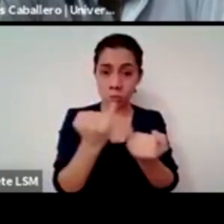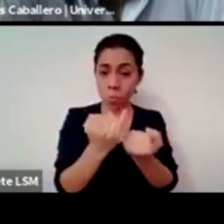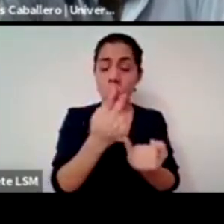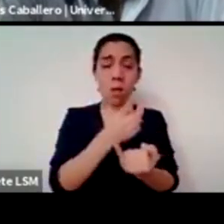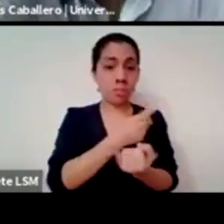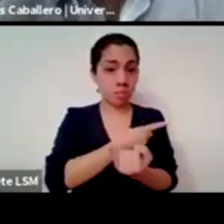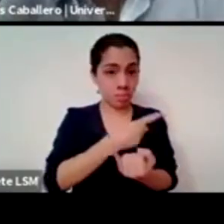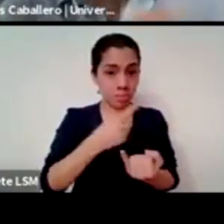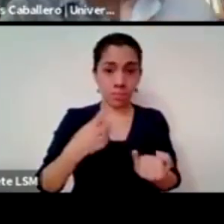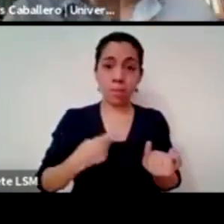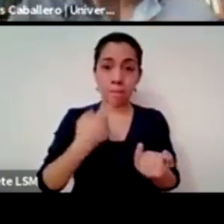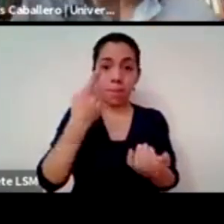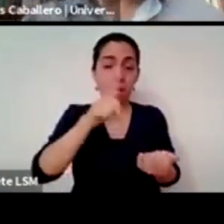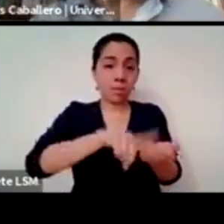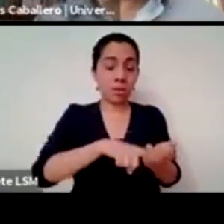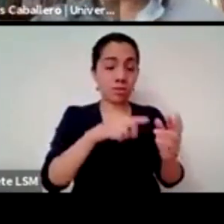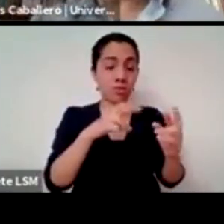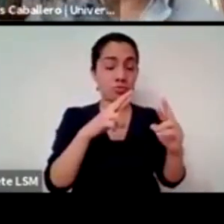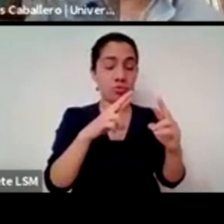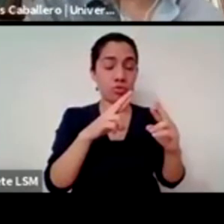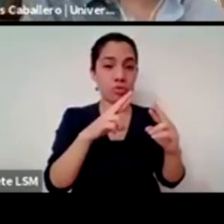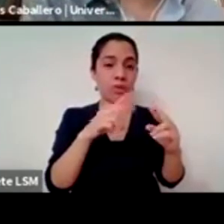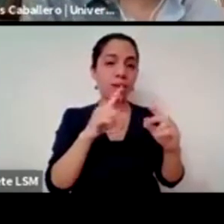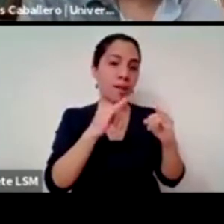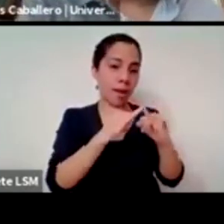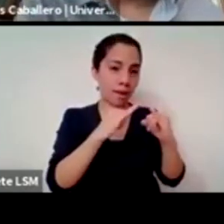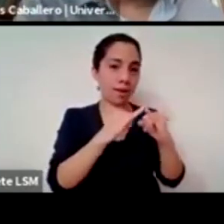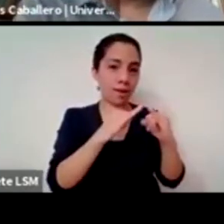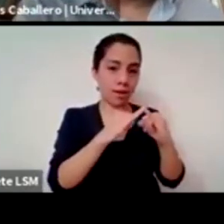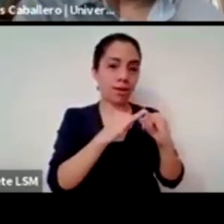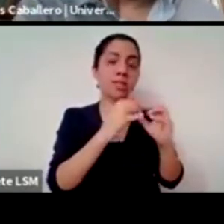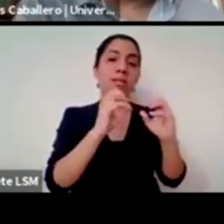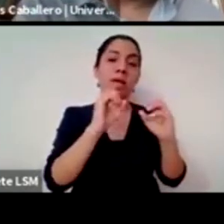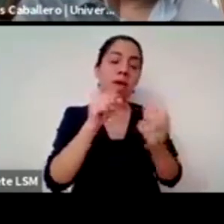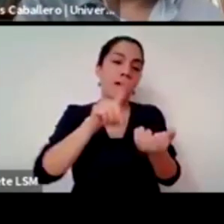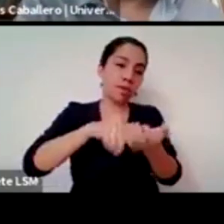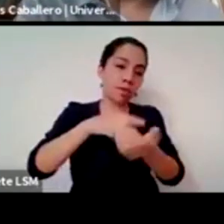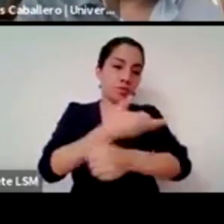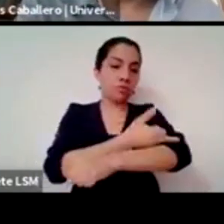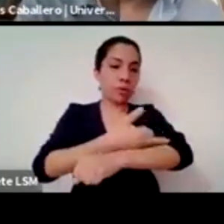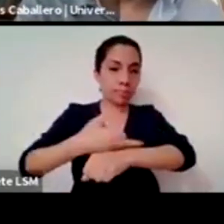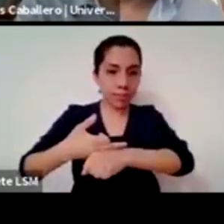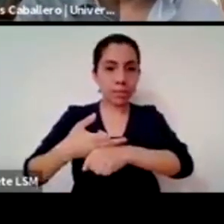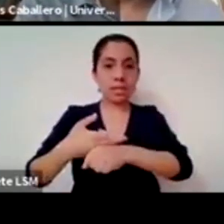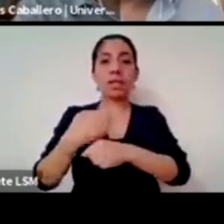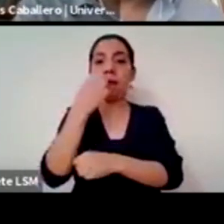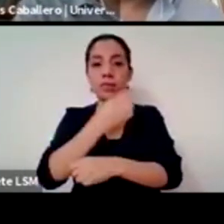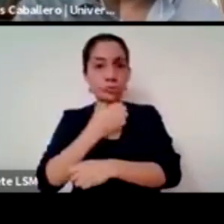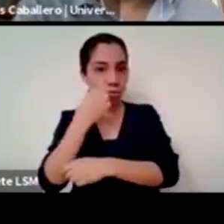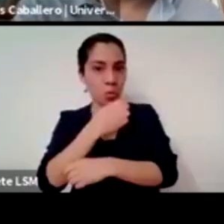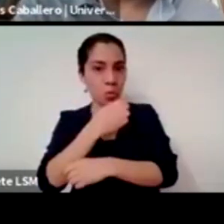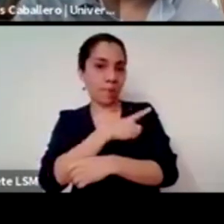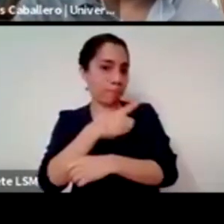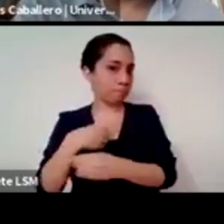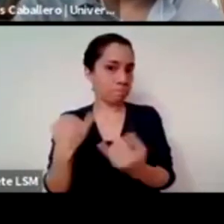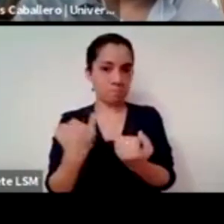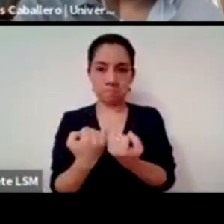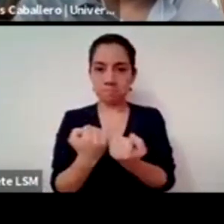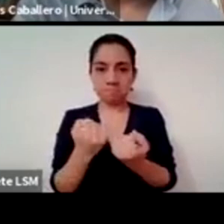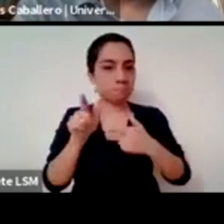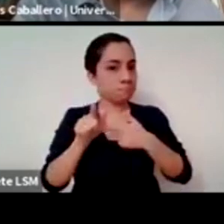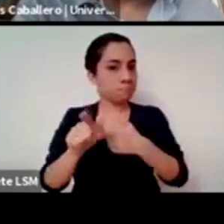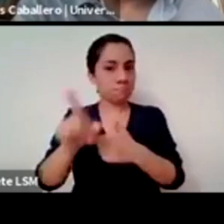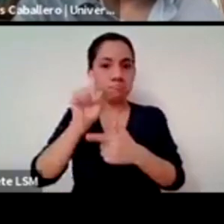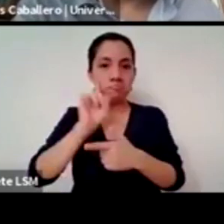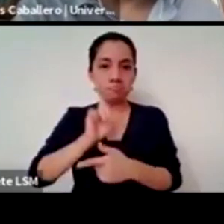y la familia y la escuela etcétera entonces bueno yo soy la aquí la creo que no